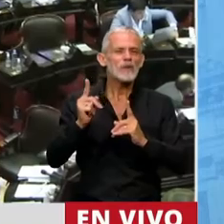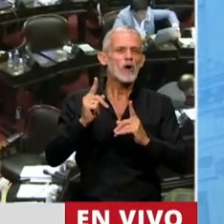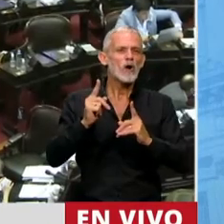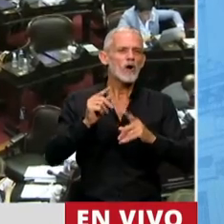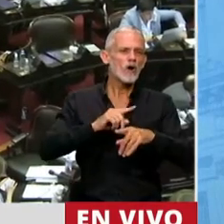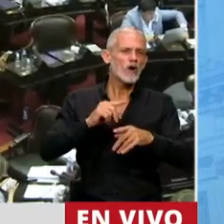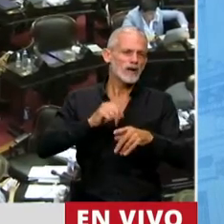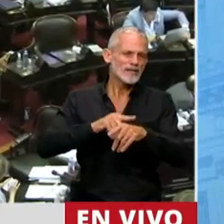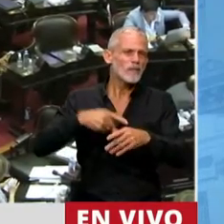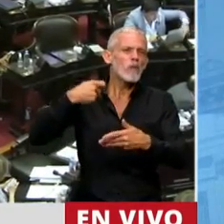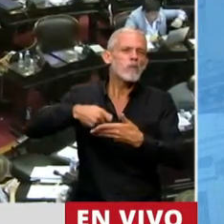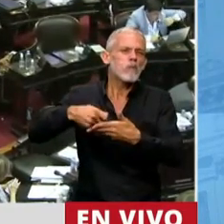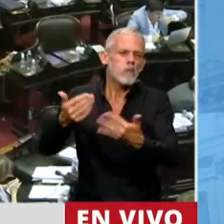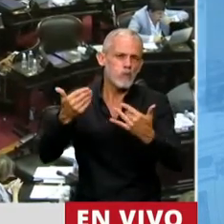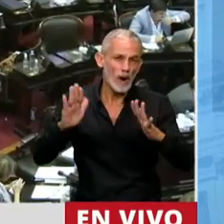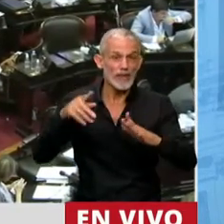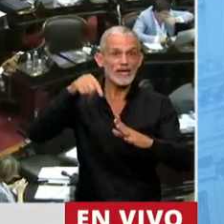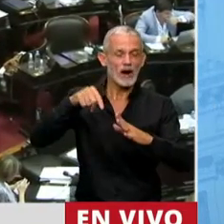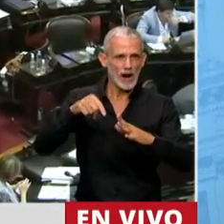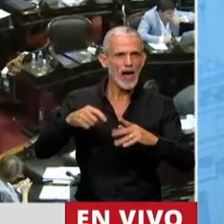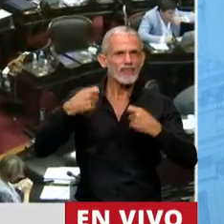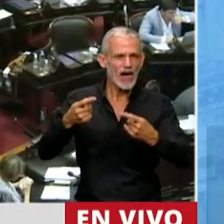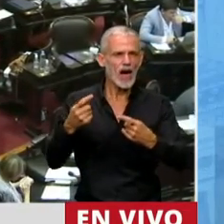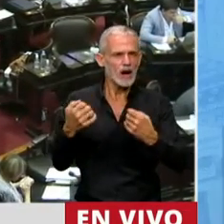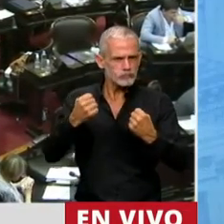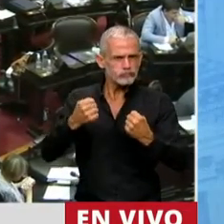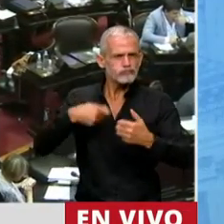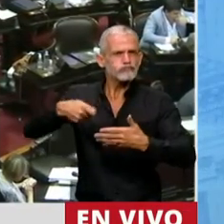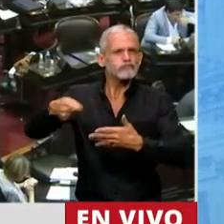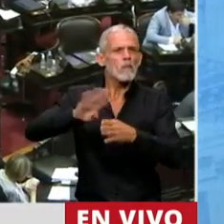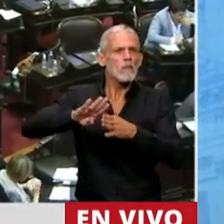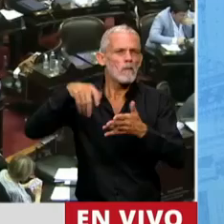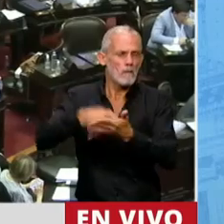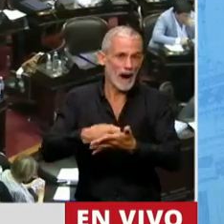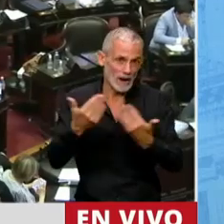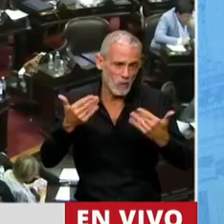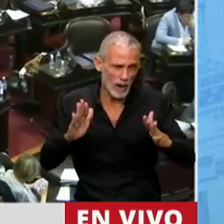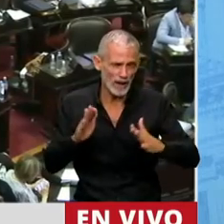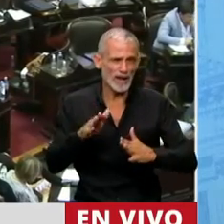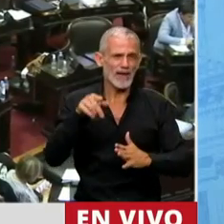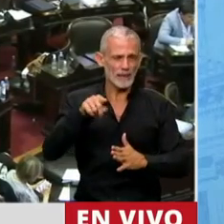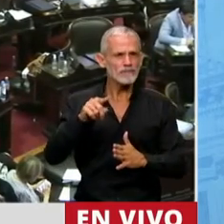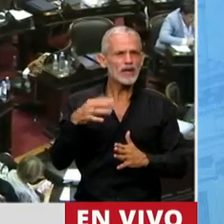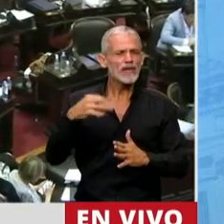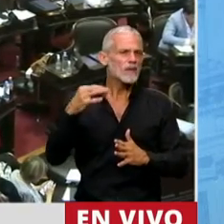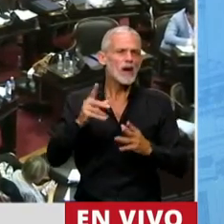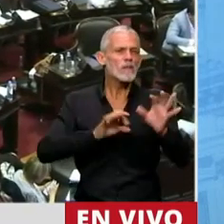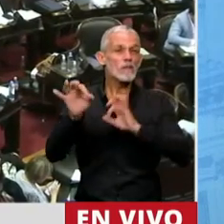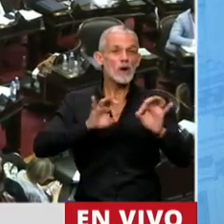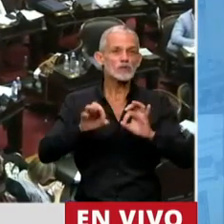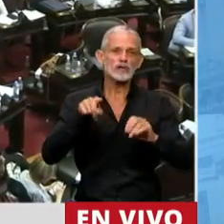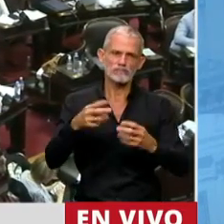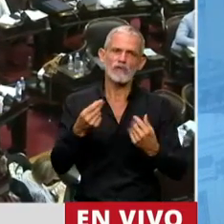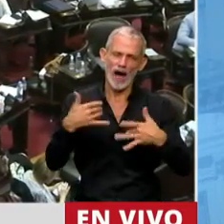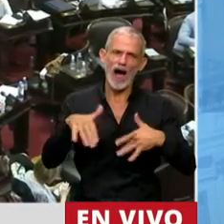sostenibilidad, hoy estamos hablando del fortalecimiento de la sostenibilidad de la deuda pública. Y creo que tenemos que poner en valor el proyecto que hoy estamos